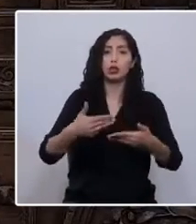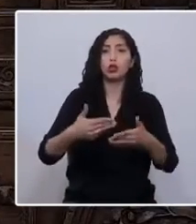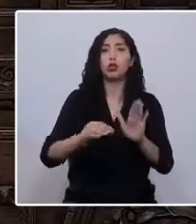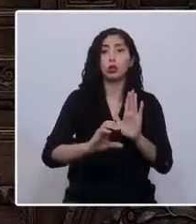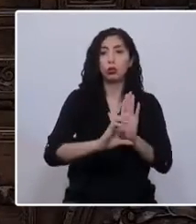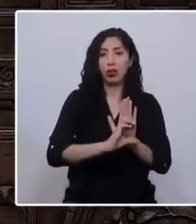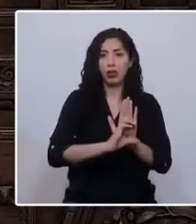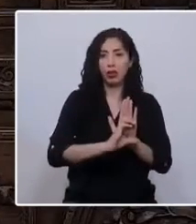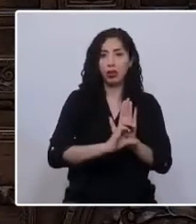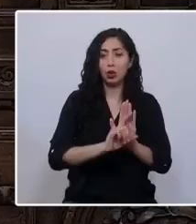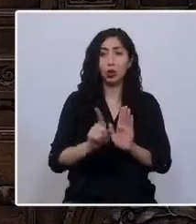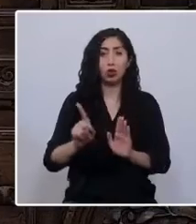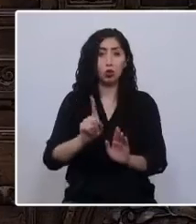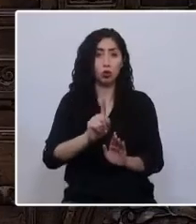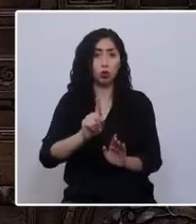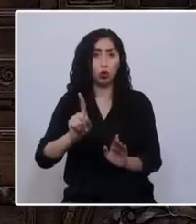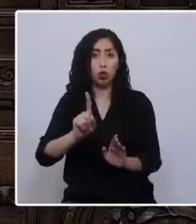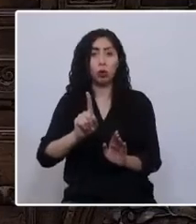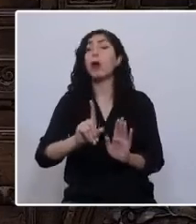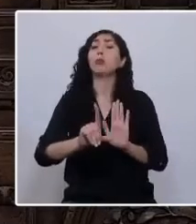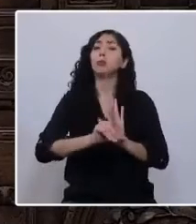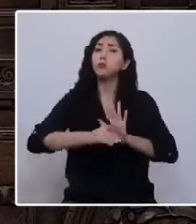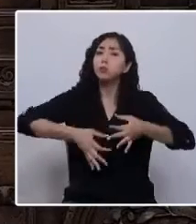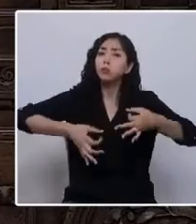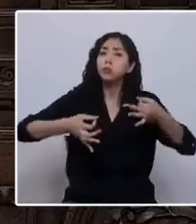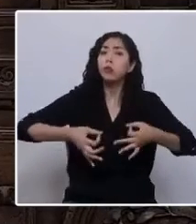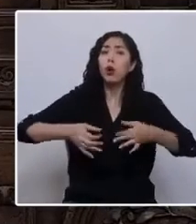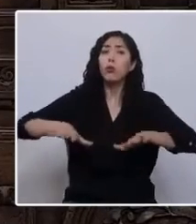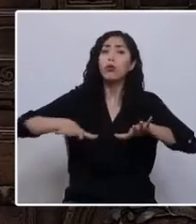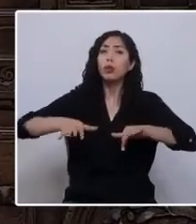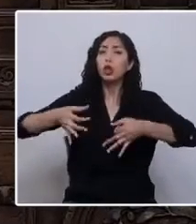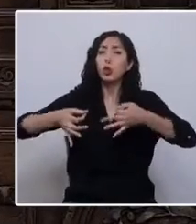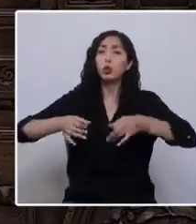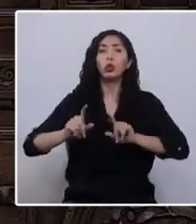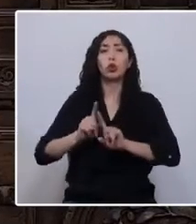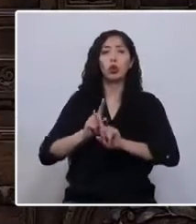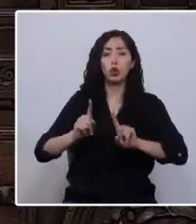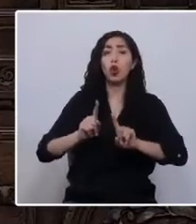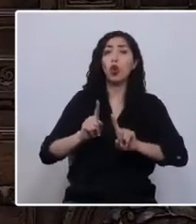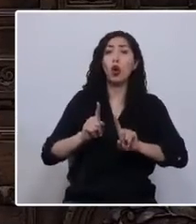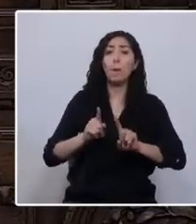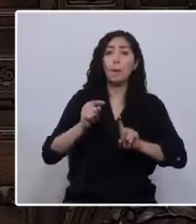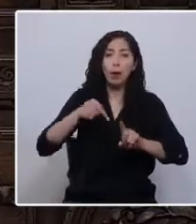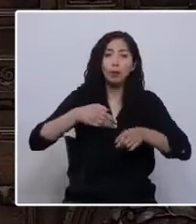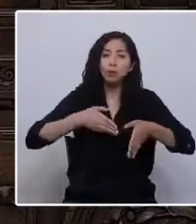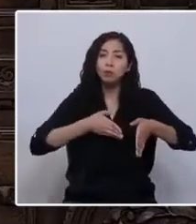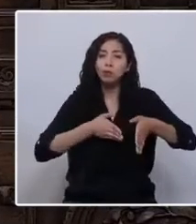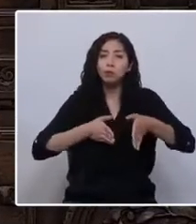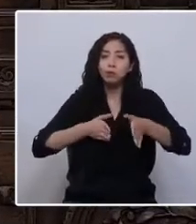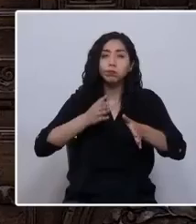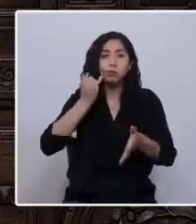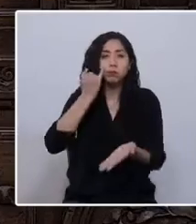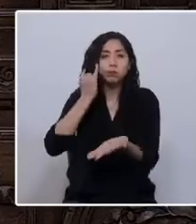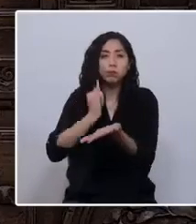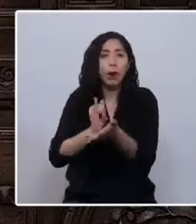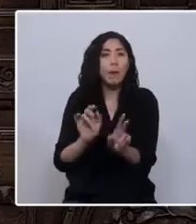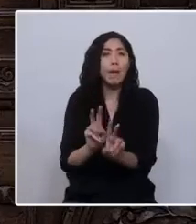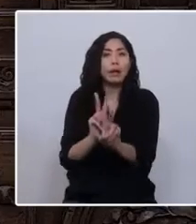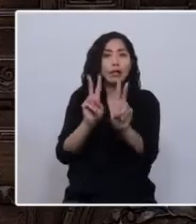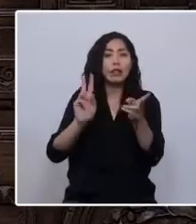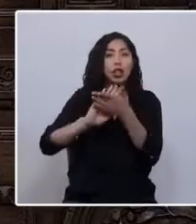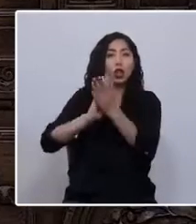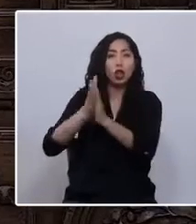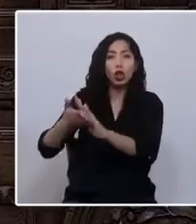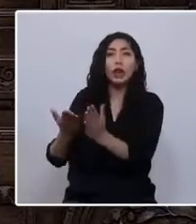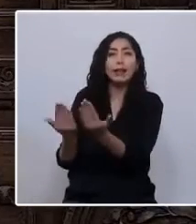no para delegitimar un movimiento justo, sino para encauzar en forma institucional y pacífica la demanda de cambios que se expresaba en las